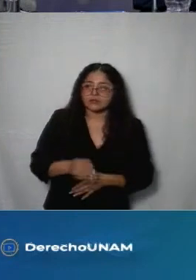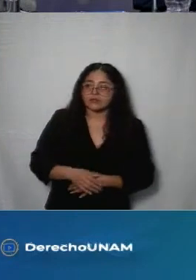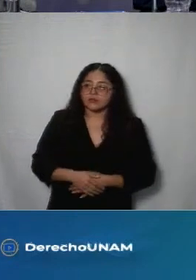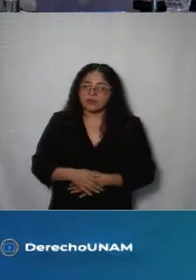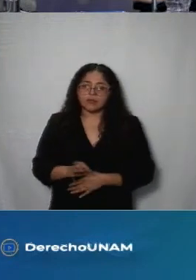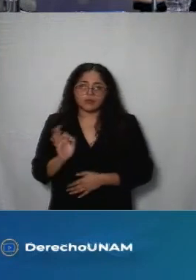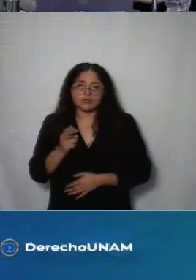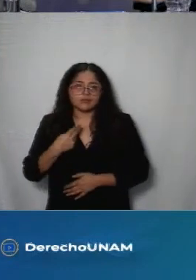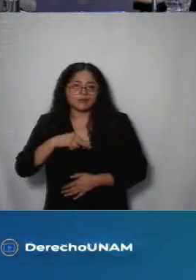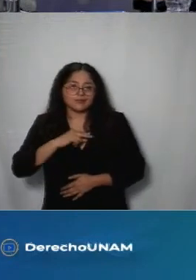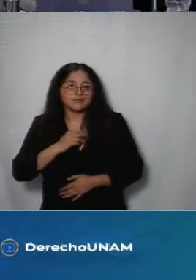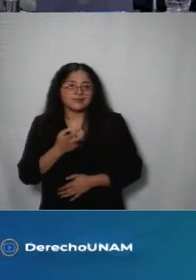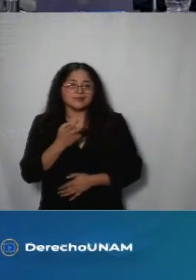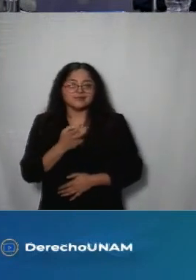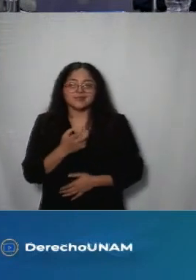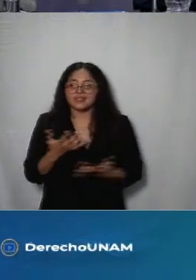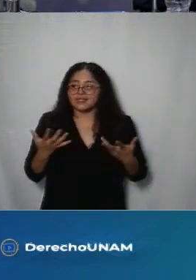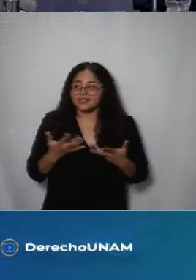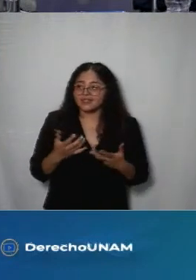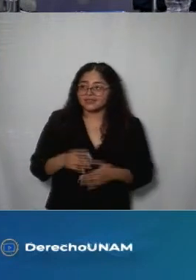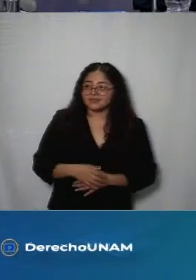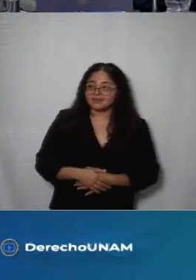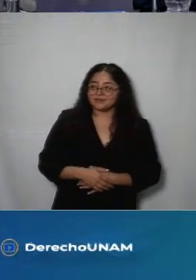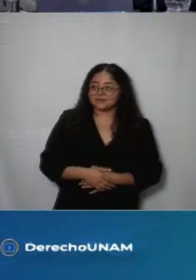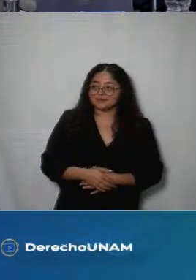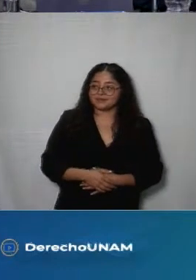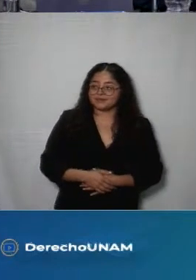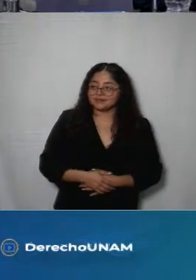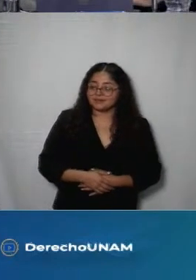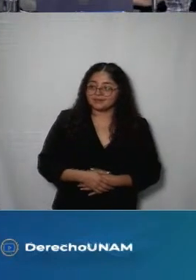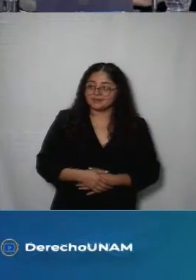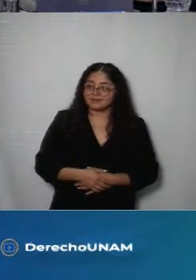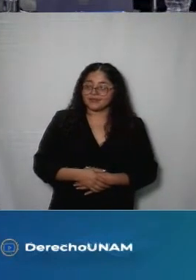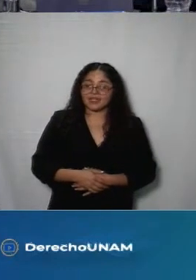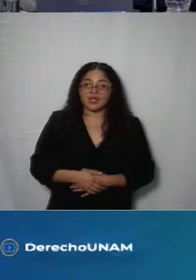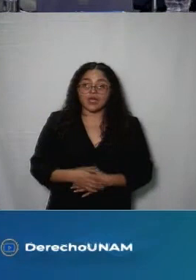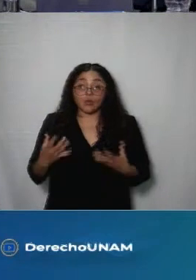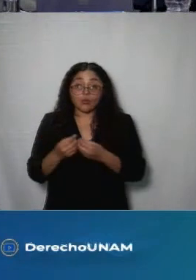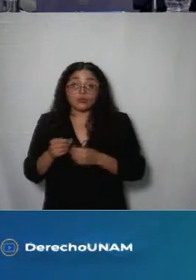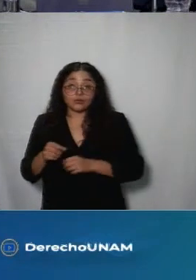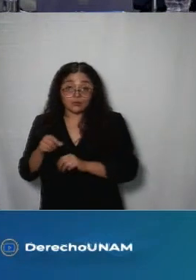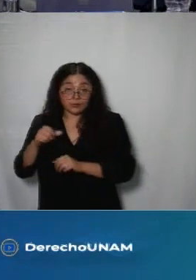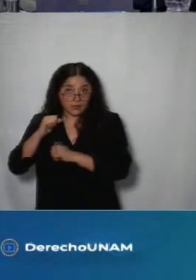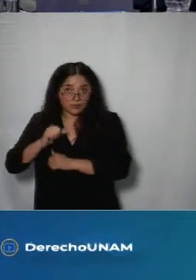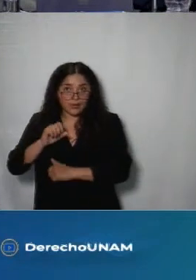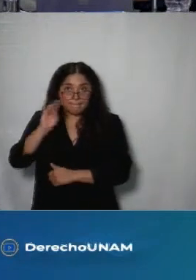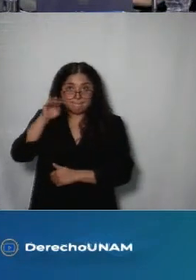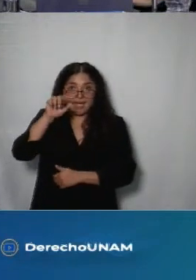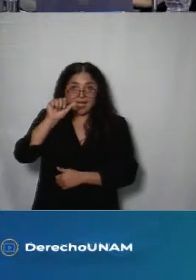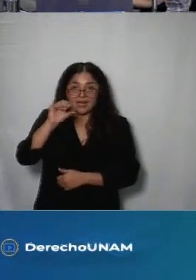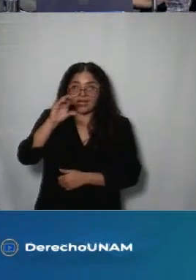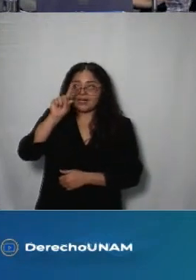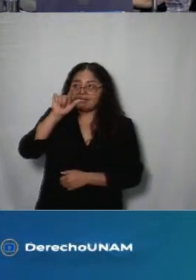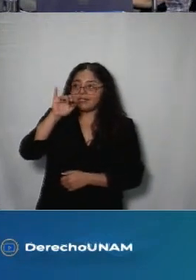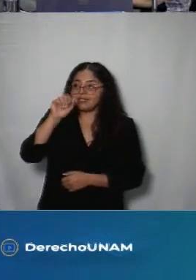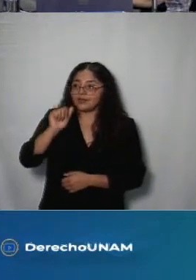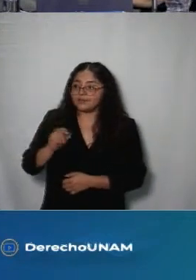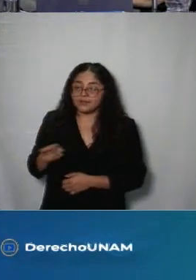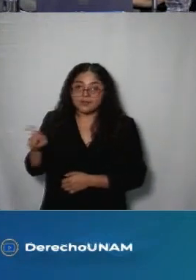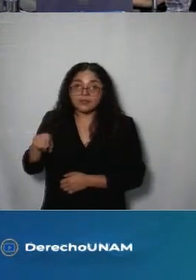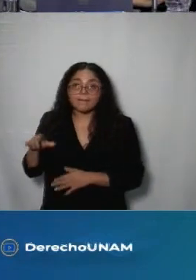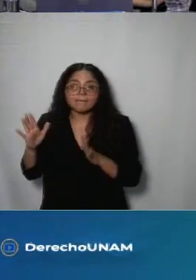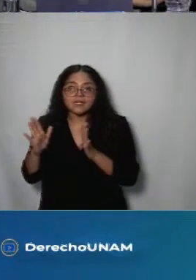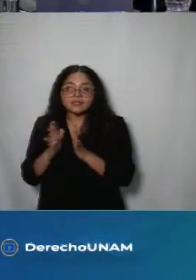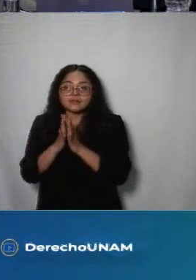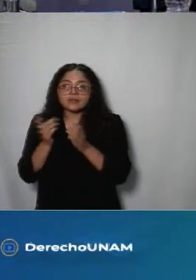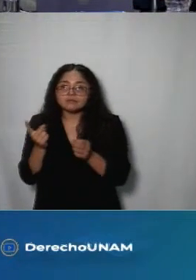esperemos así sea esta estimada Carmen que lo haga la comisionada Blanca Lidia tocar un poquito de cuidados para que luego puedas tú